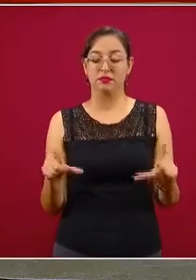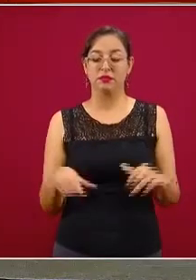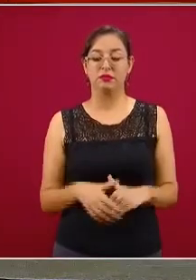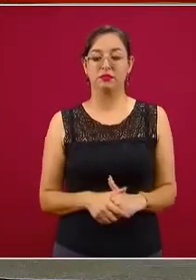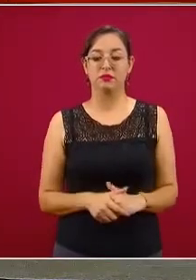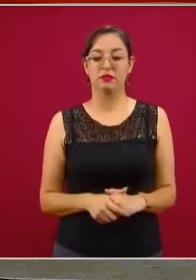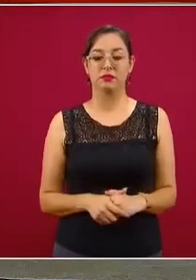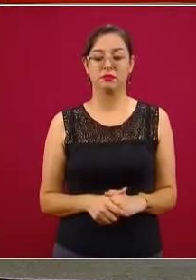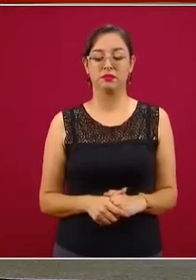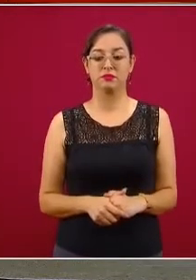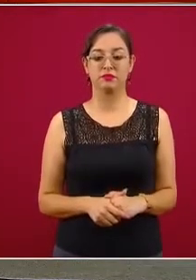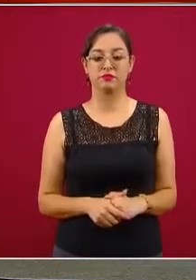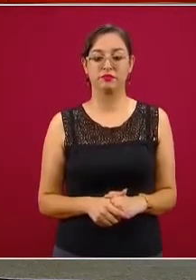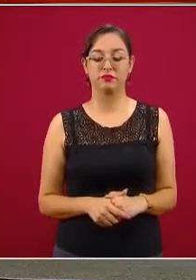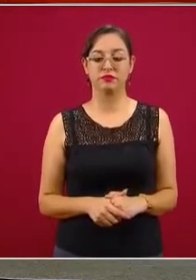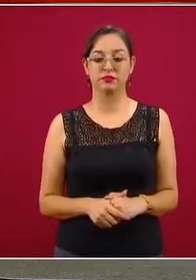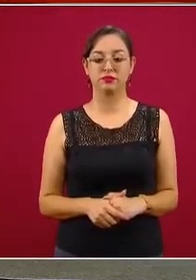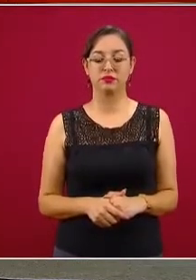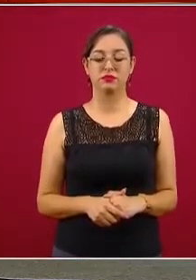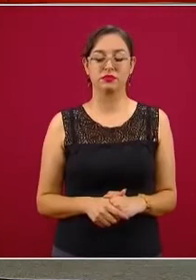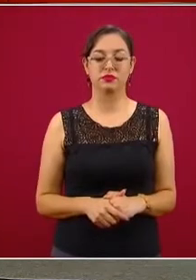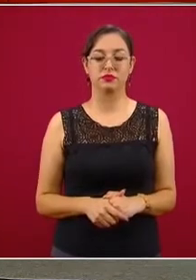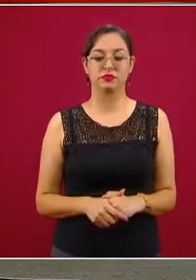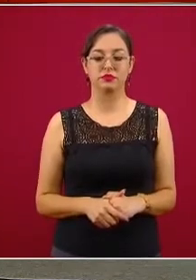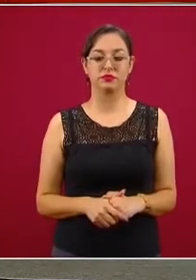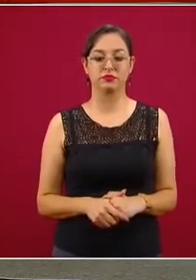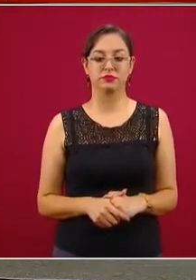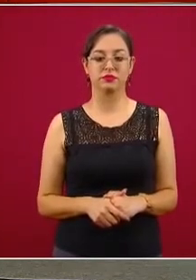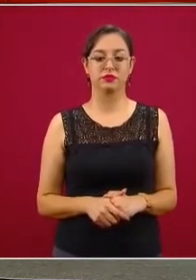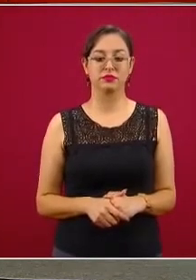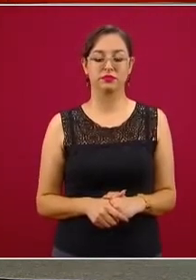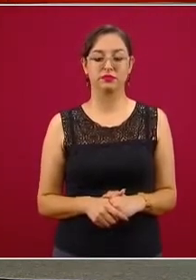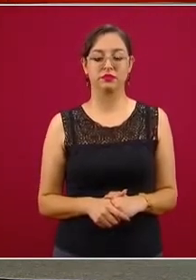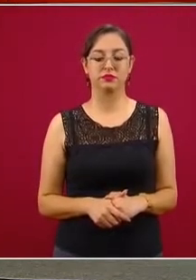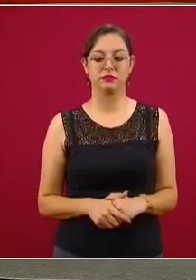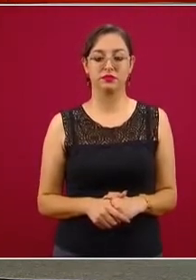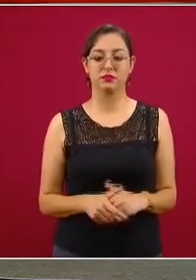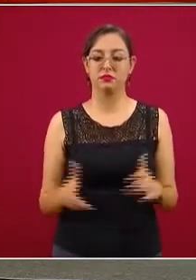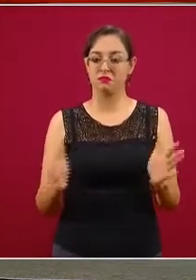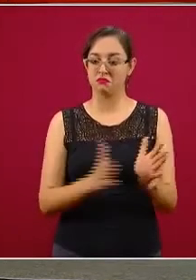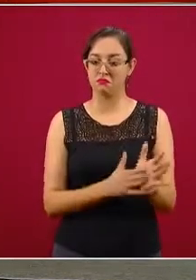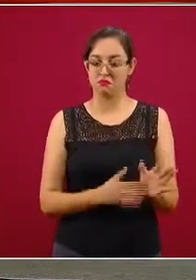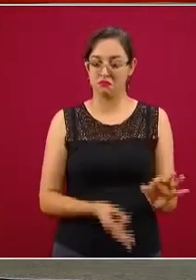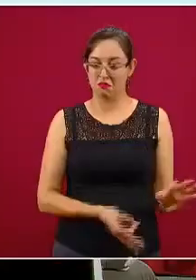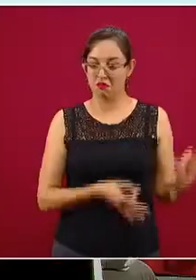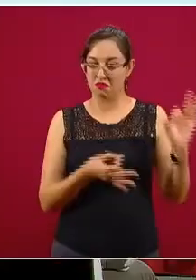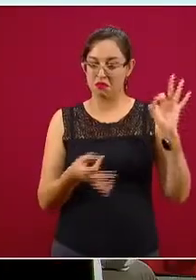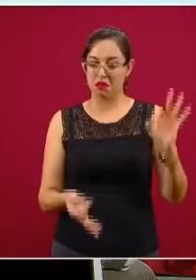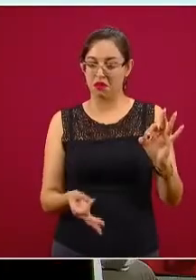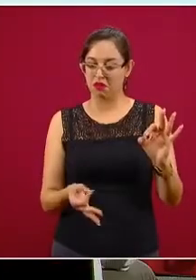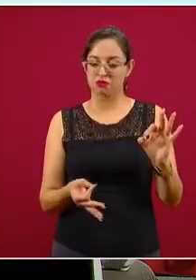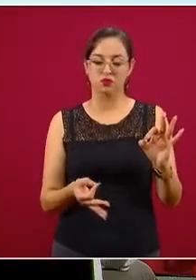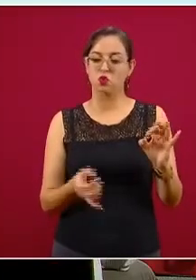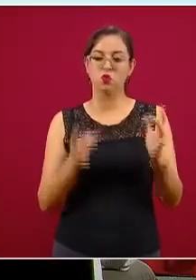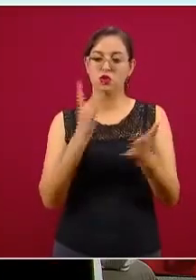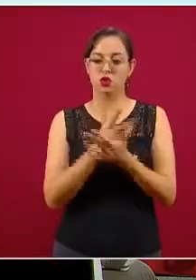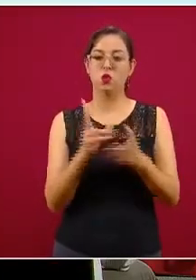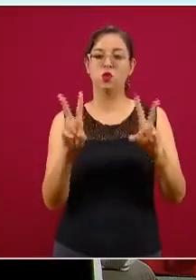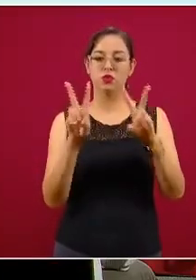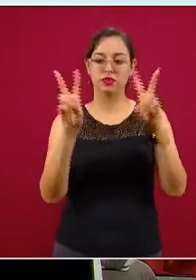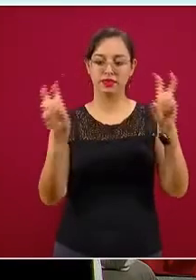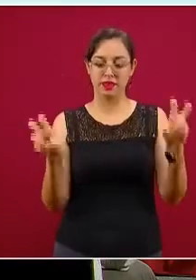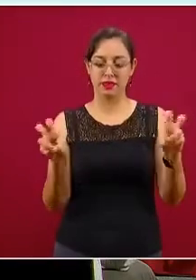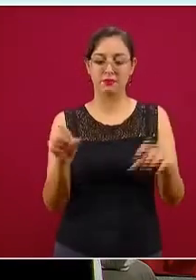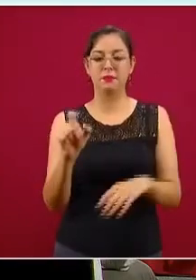Y bueno, miren, les traje, no es el documento, sin embargo, yo se los recomiendo, el